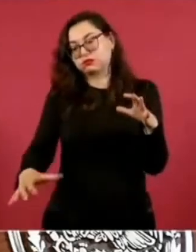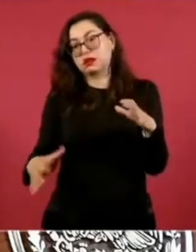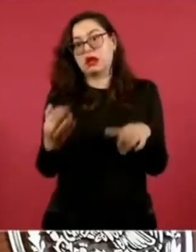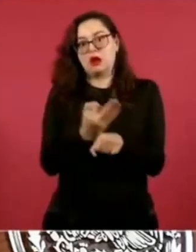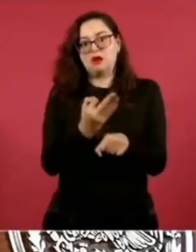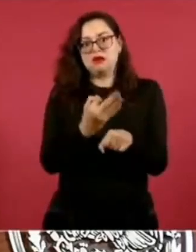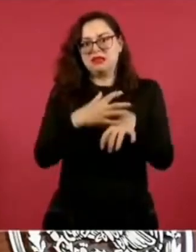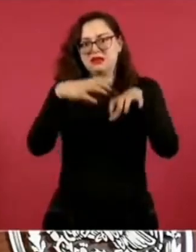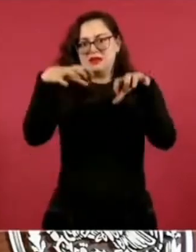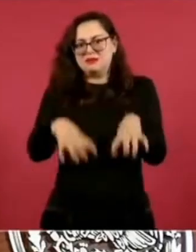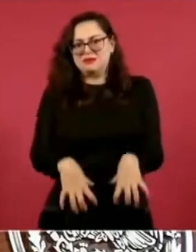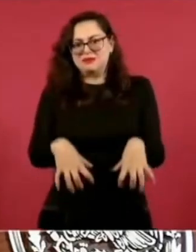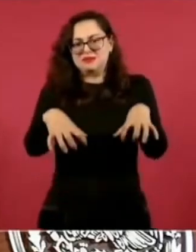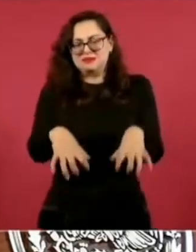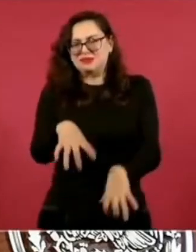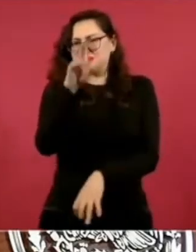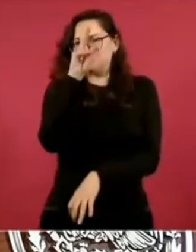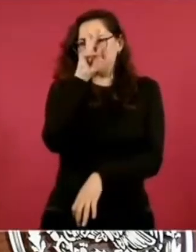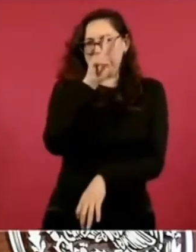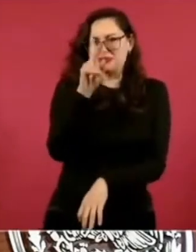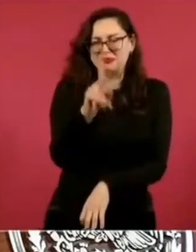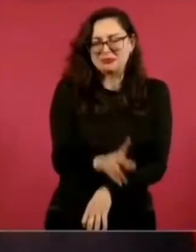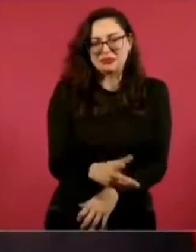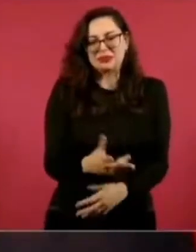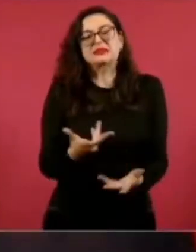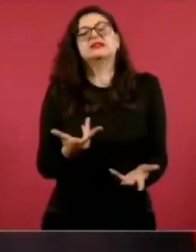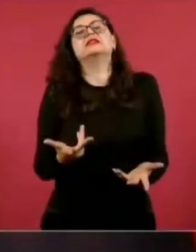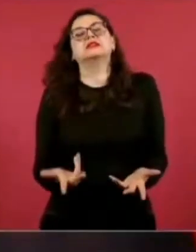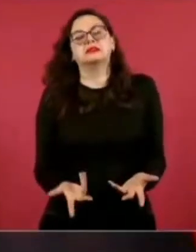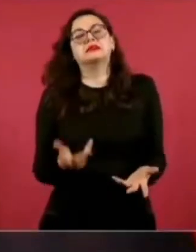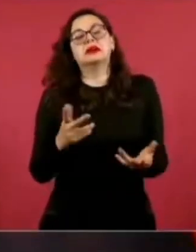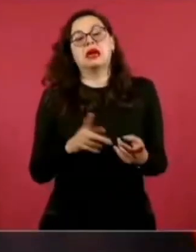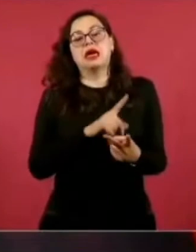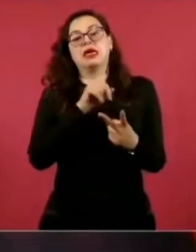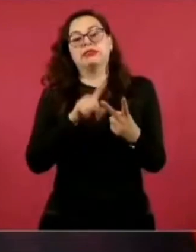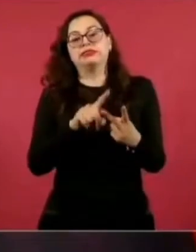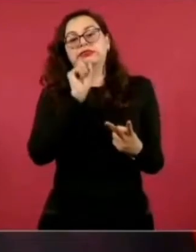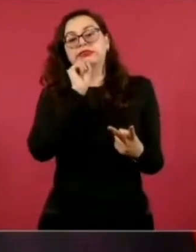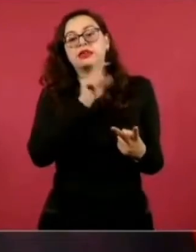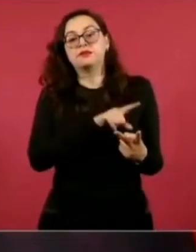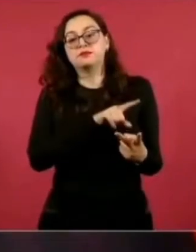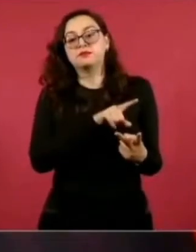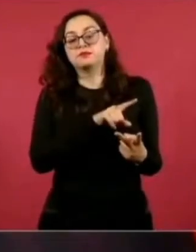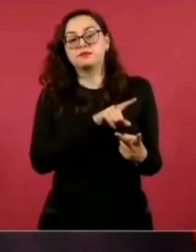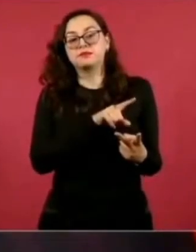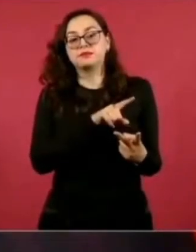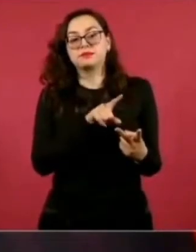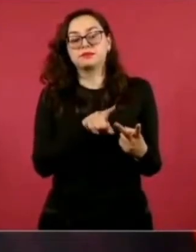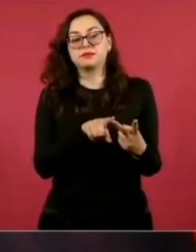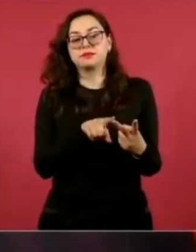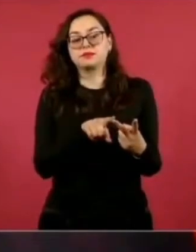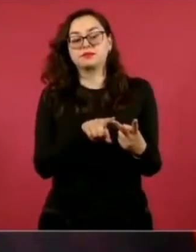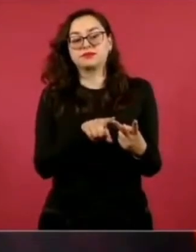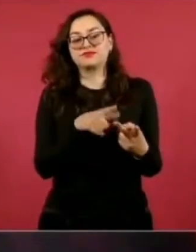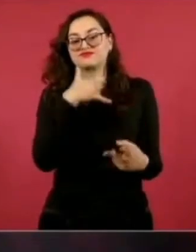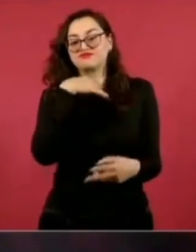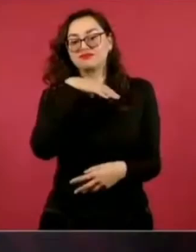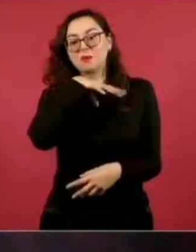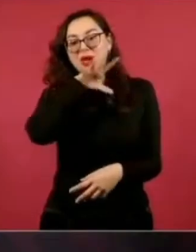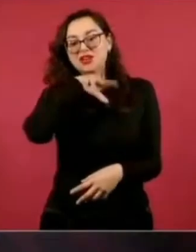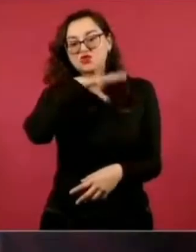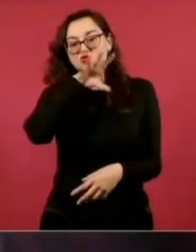además también con problemas de basura,